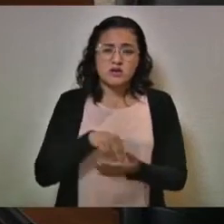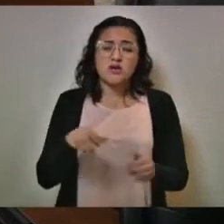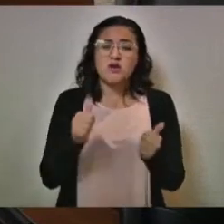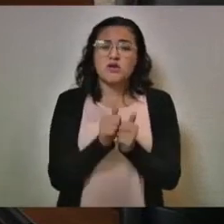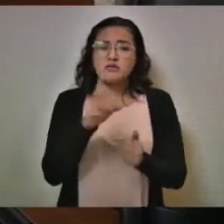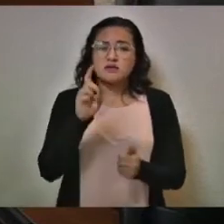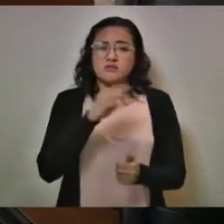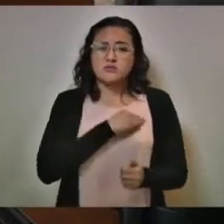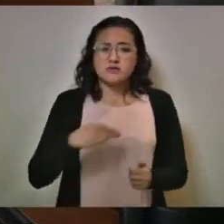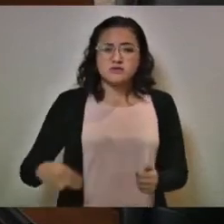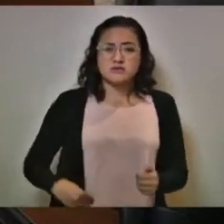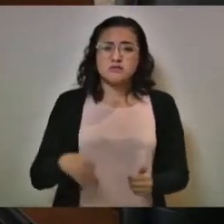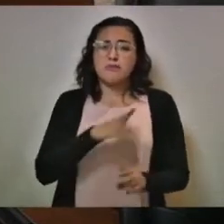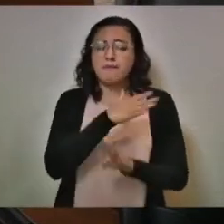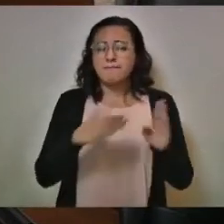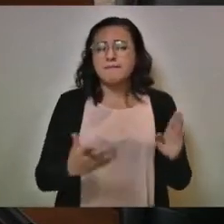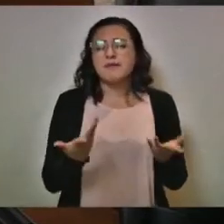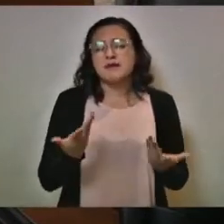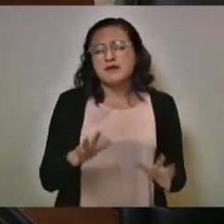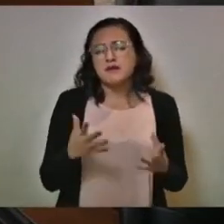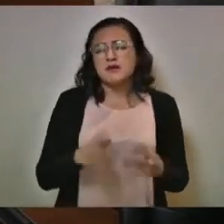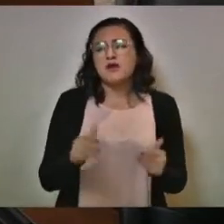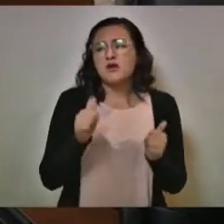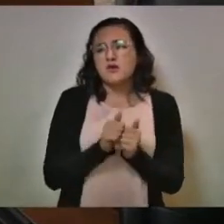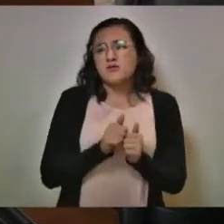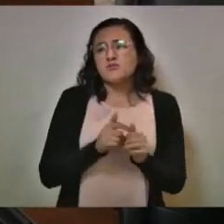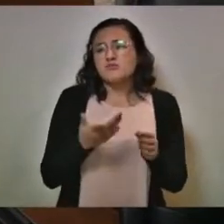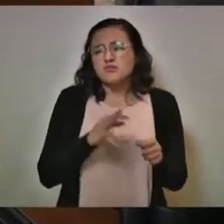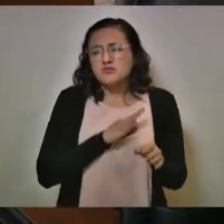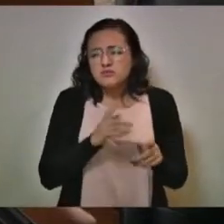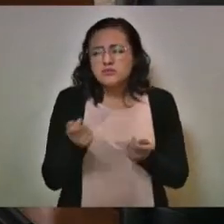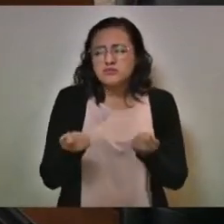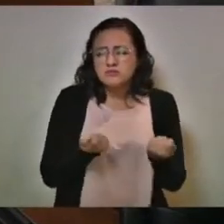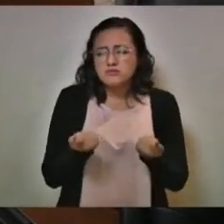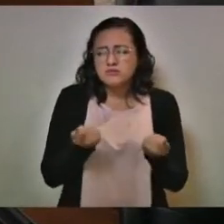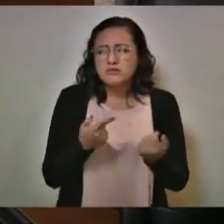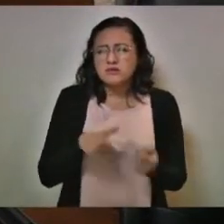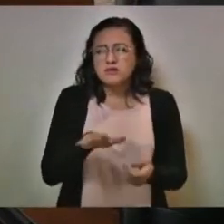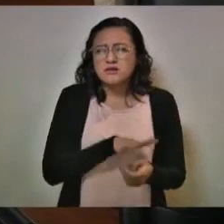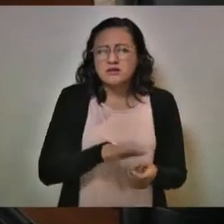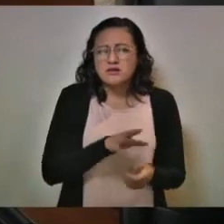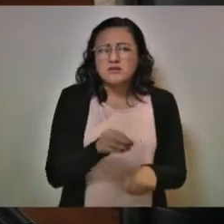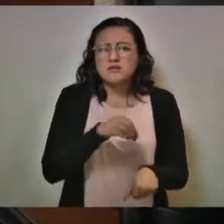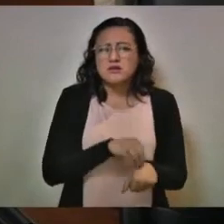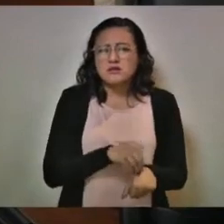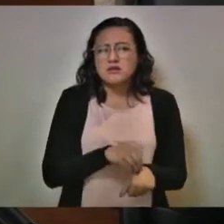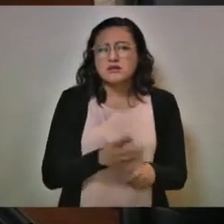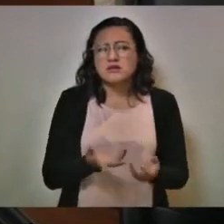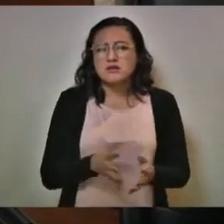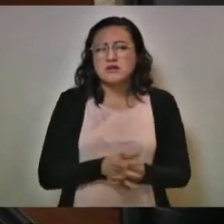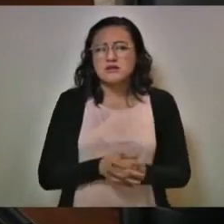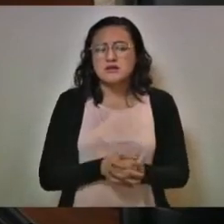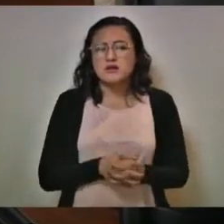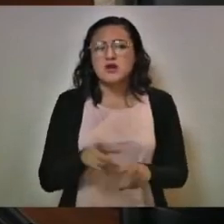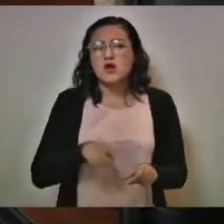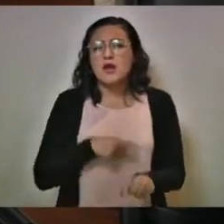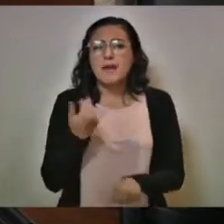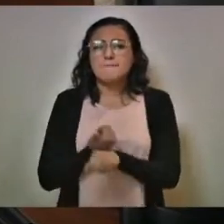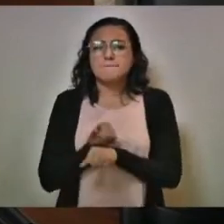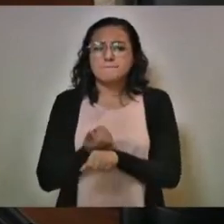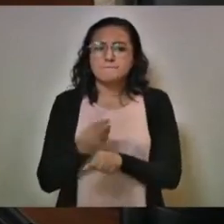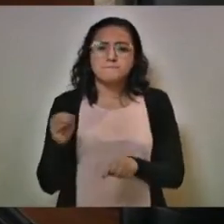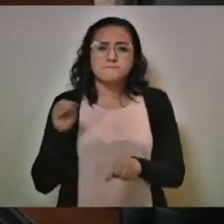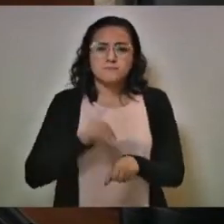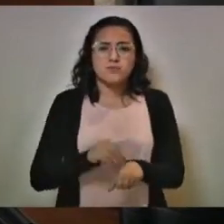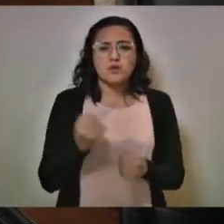municipios, está en riesgo medio, con una tendencia estable. Esta es la región que podríamos colorear en el color amarillo.